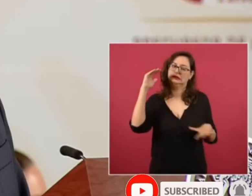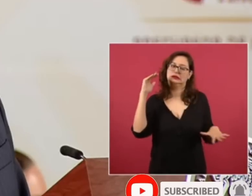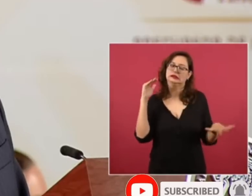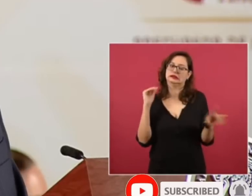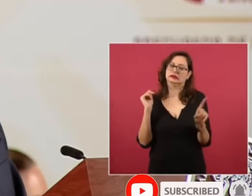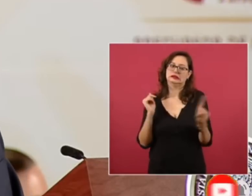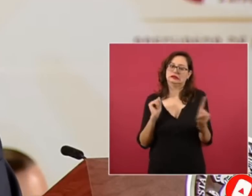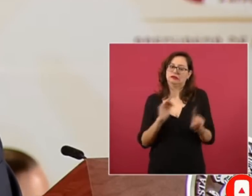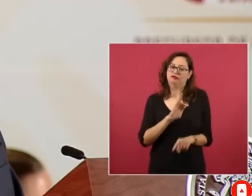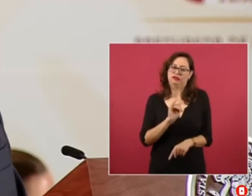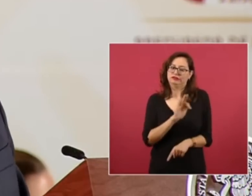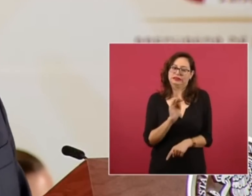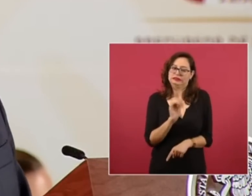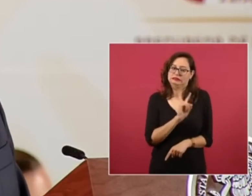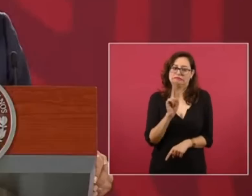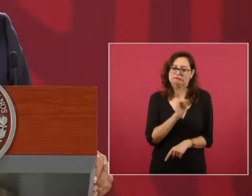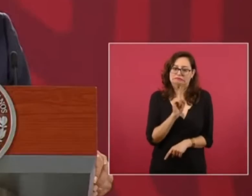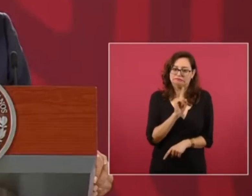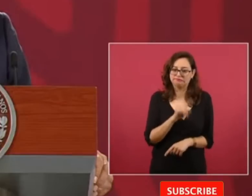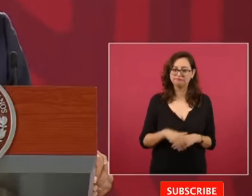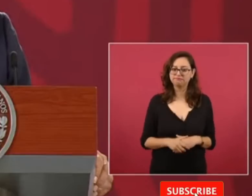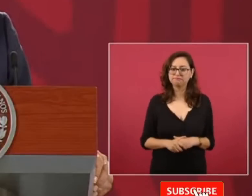tienen que tener pues